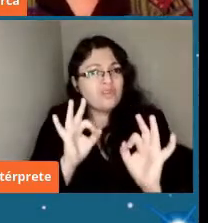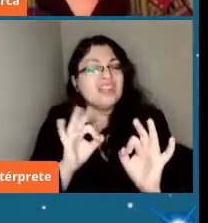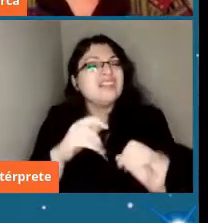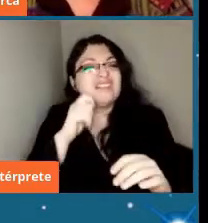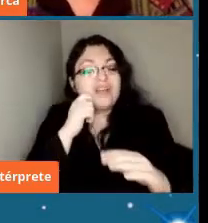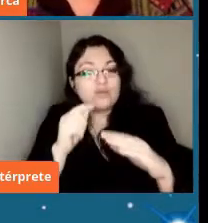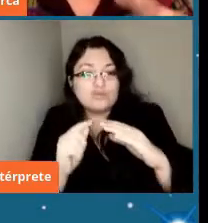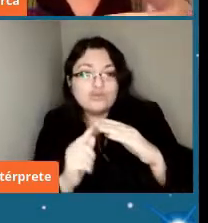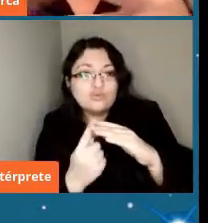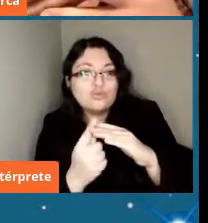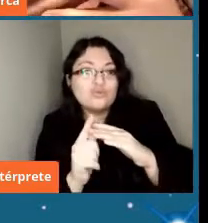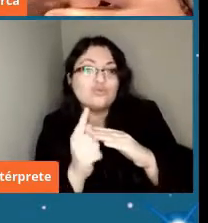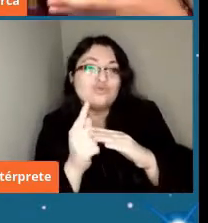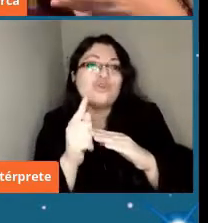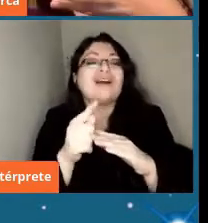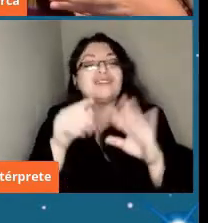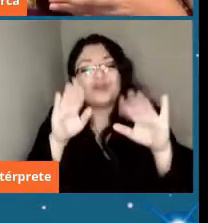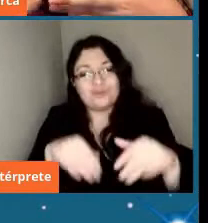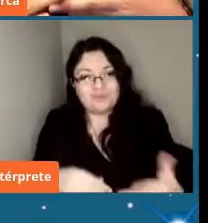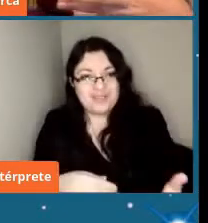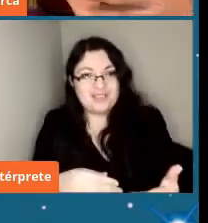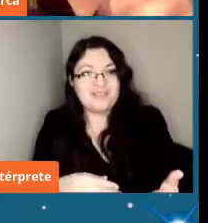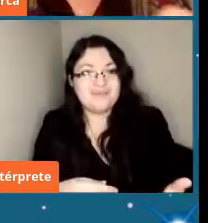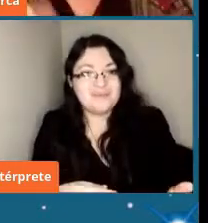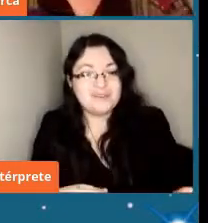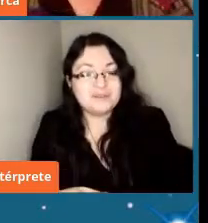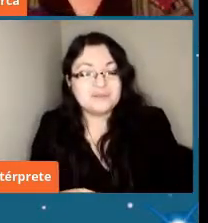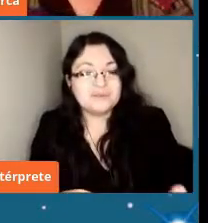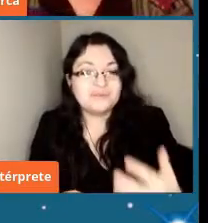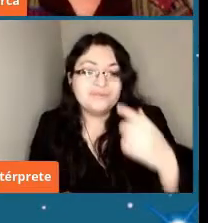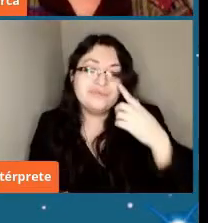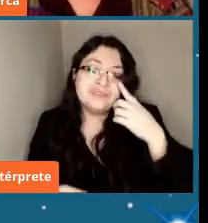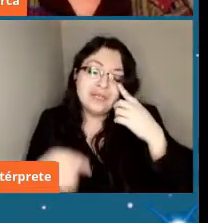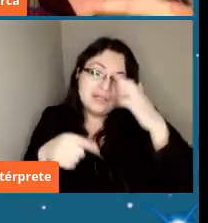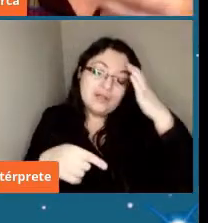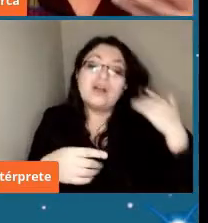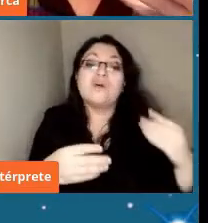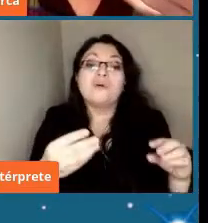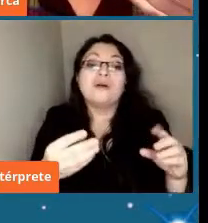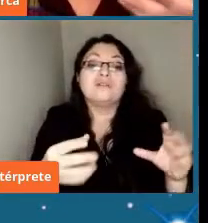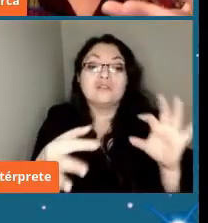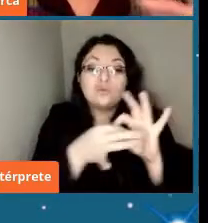complejización en moléculas que pueden evolucionar a ser